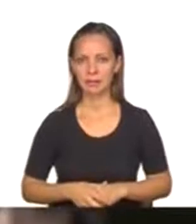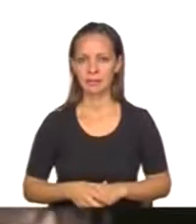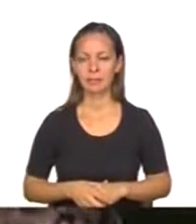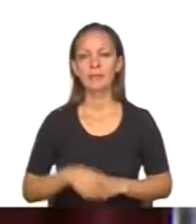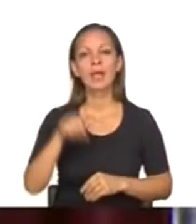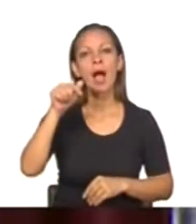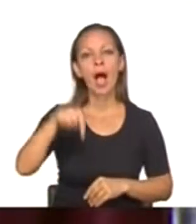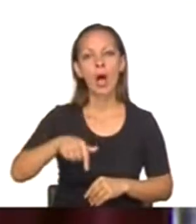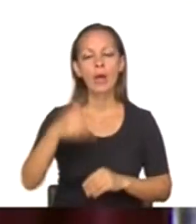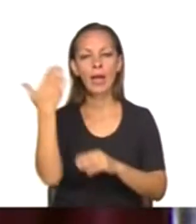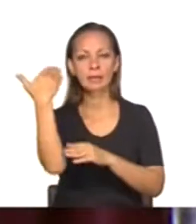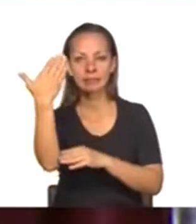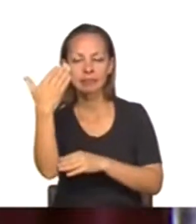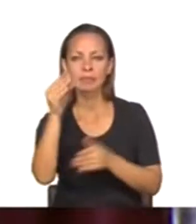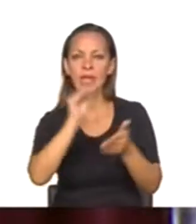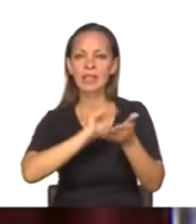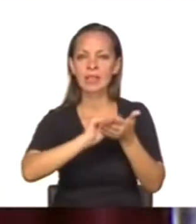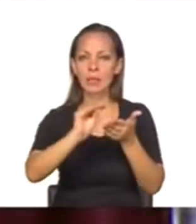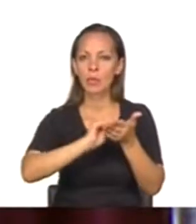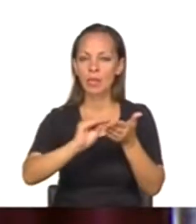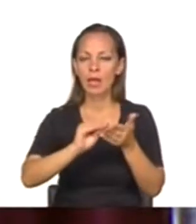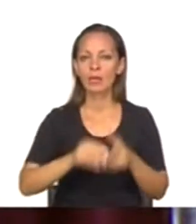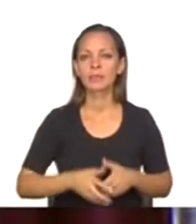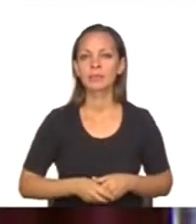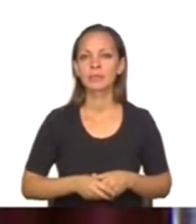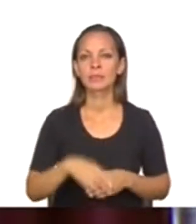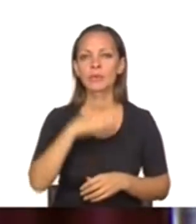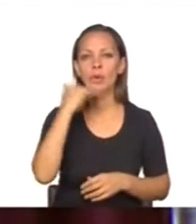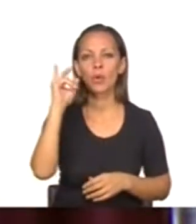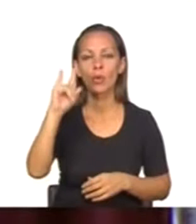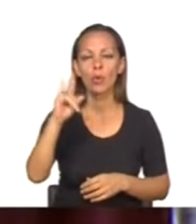Tiene la palabra el señor diputado Juan Manuel Jus.